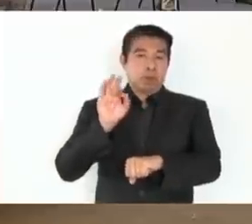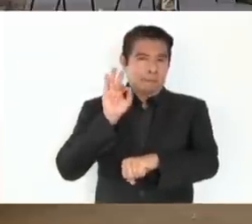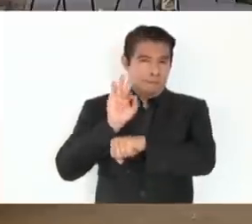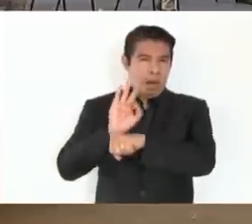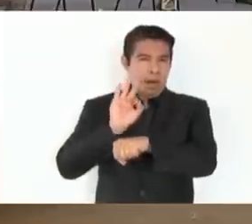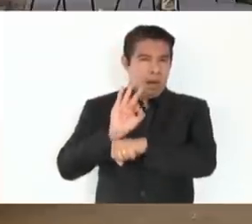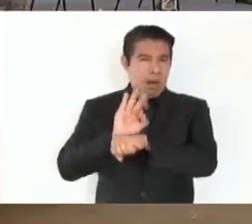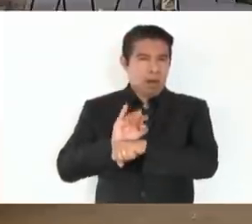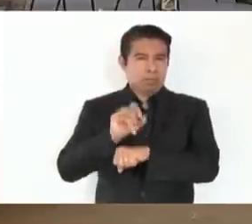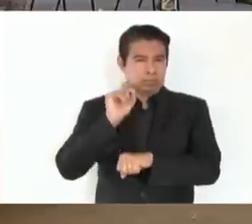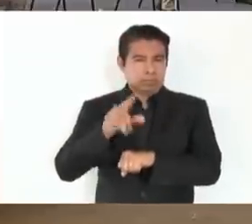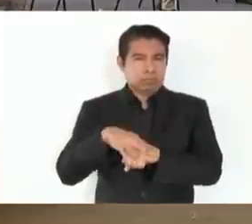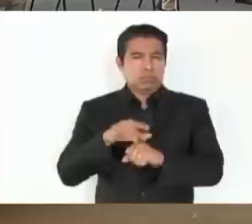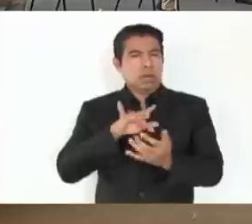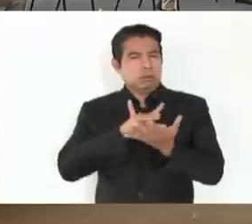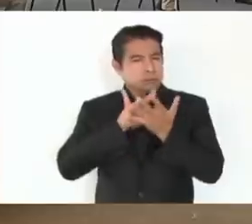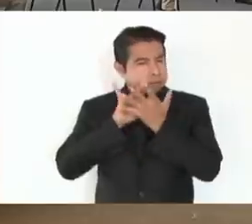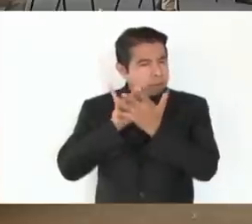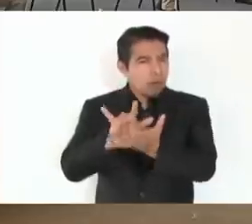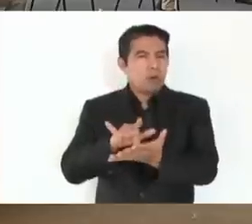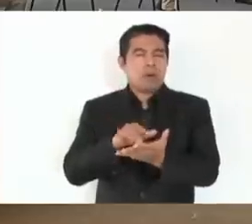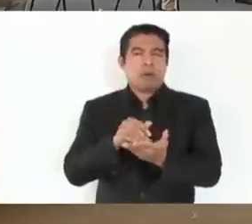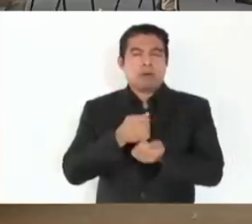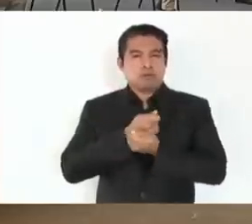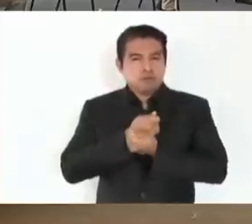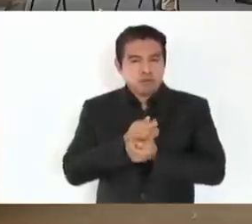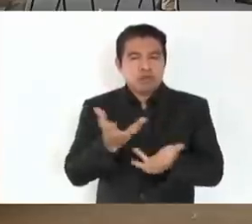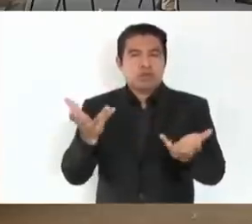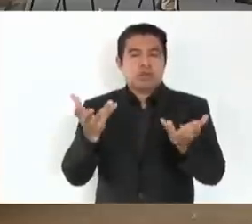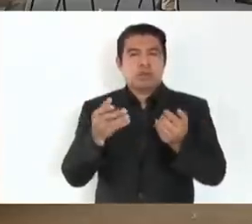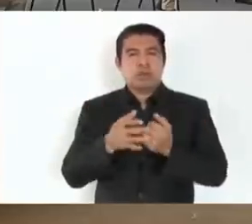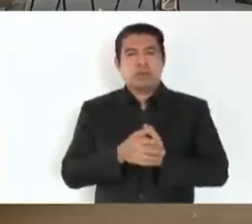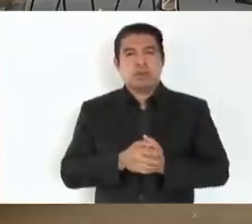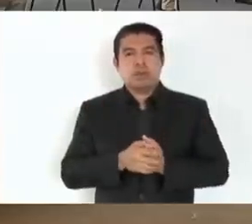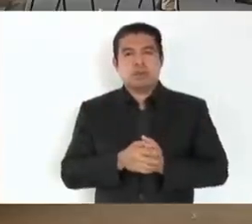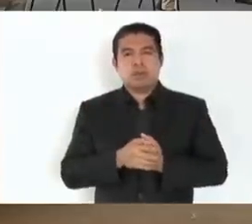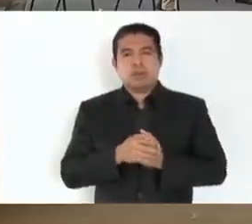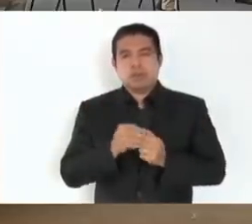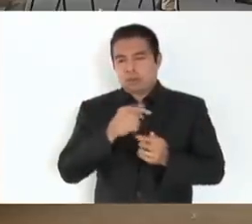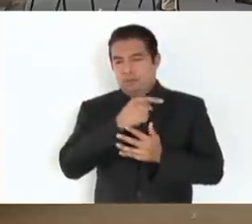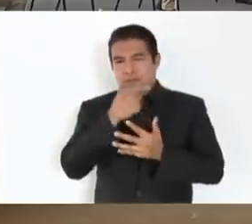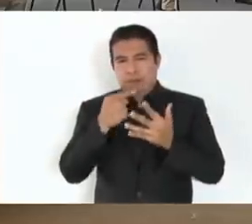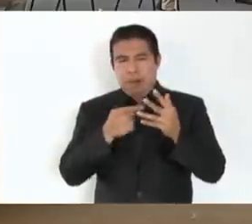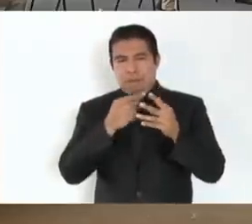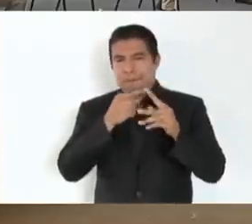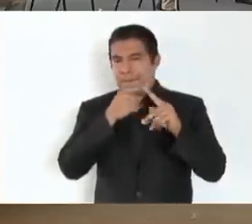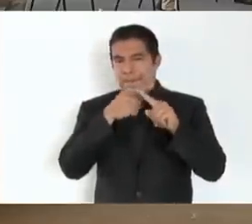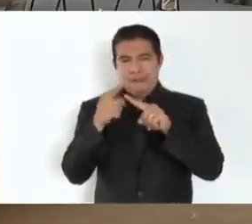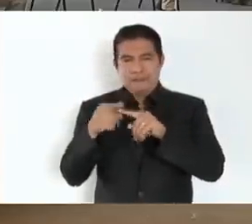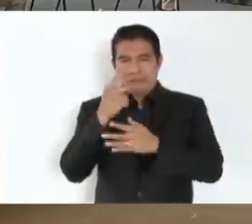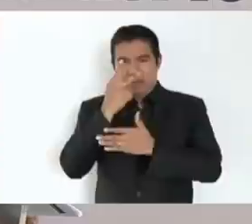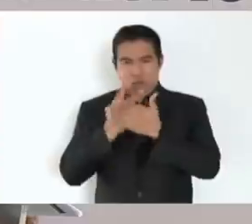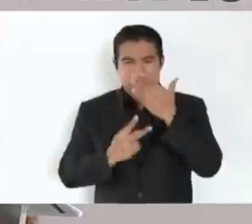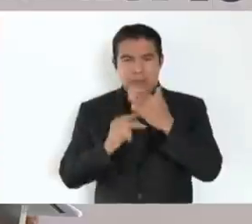Chiapas, que reciben apoyos de los programas de bienestar,